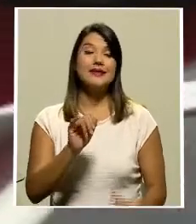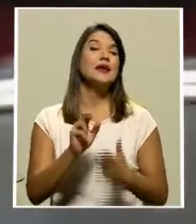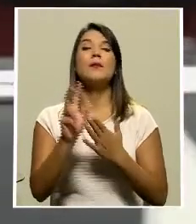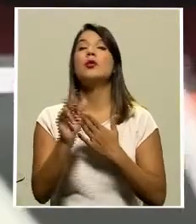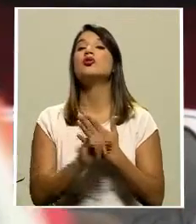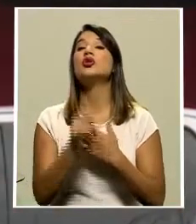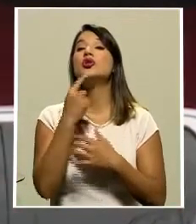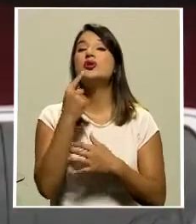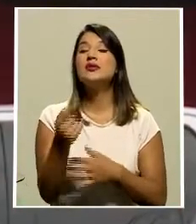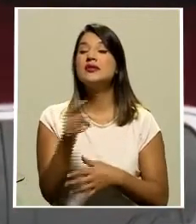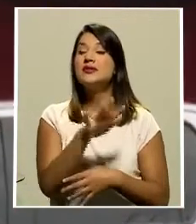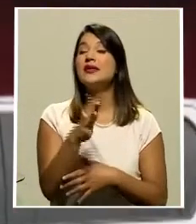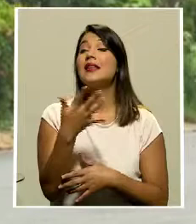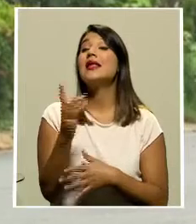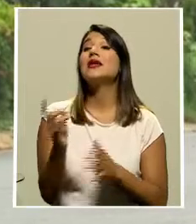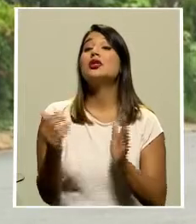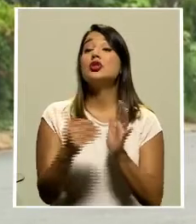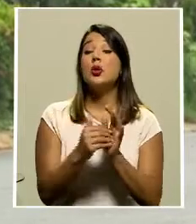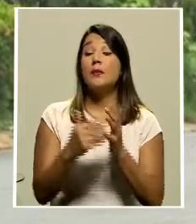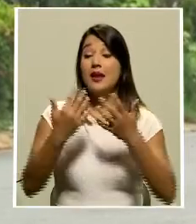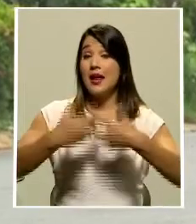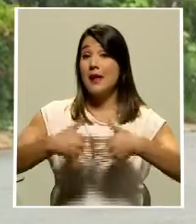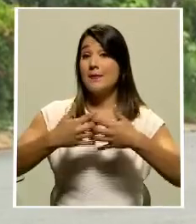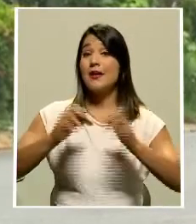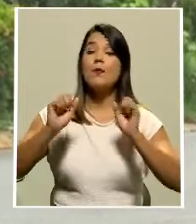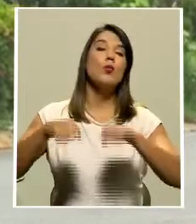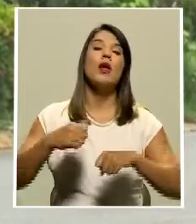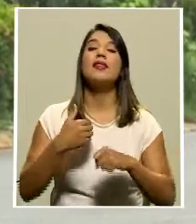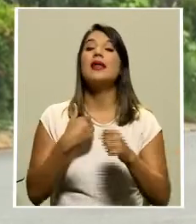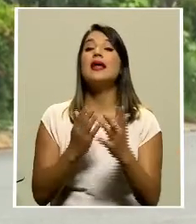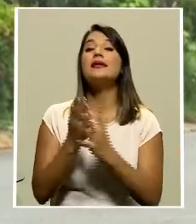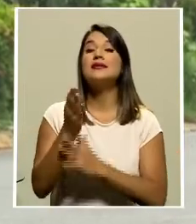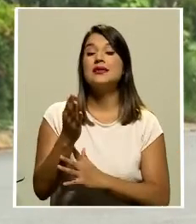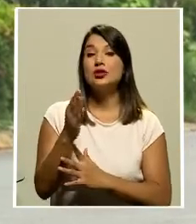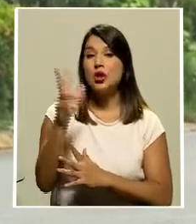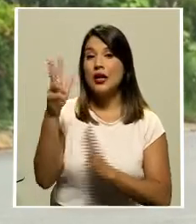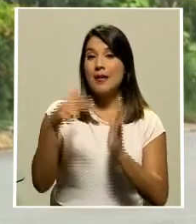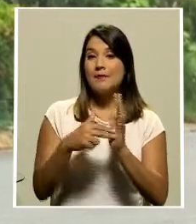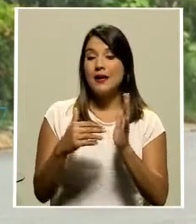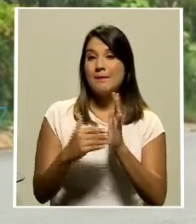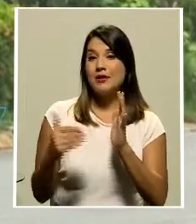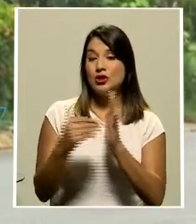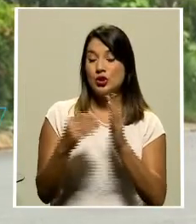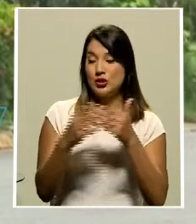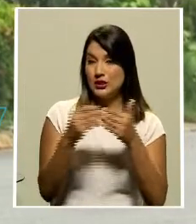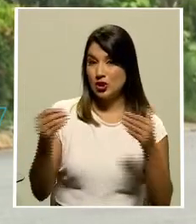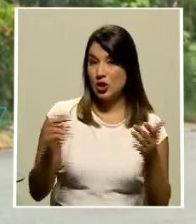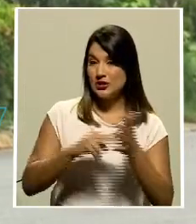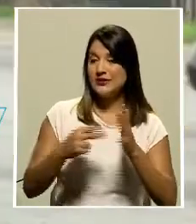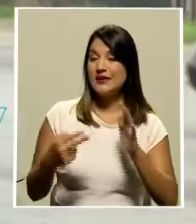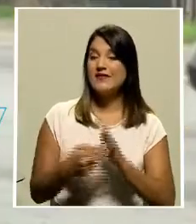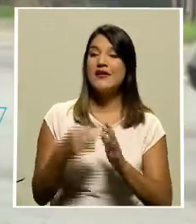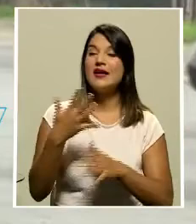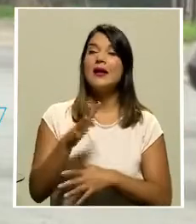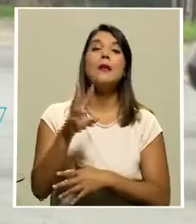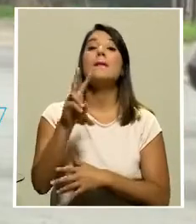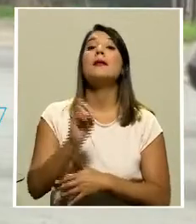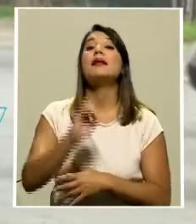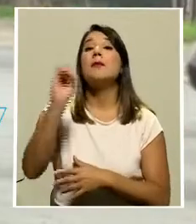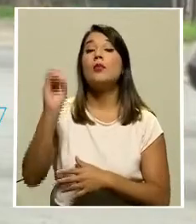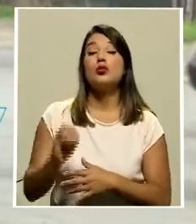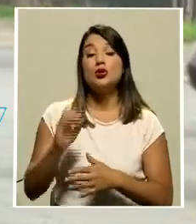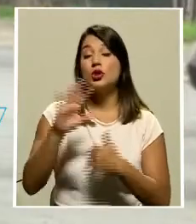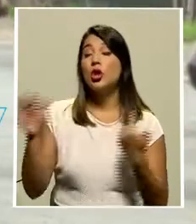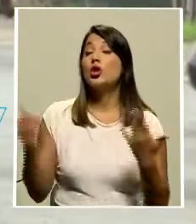plantea que al menos 18 mil empresas puedan acceder a más de 3 mil millones de dólares es decir cerca del 20% del parque